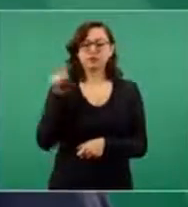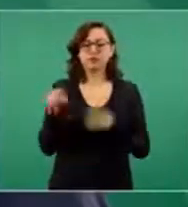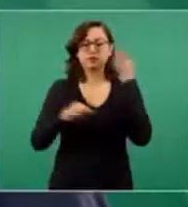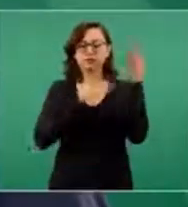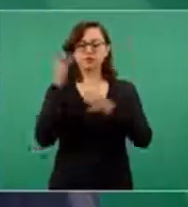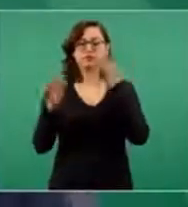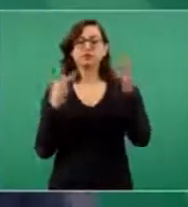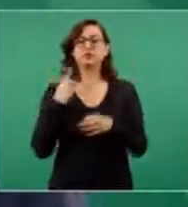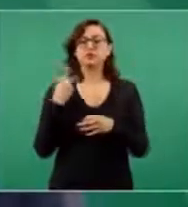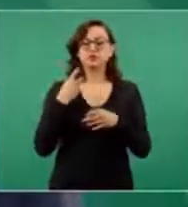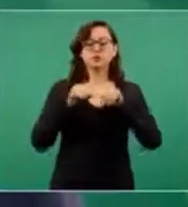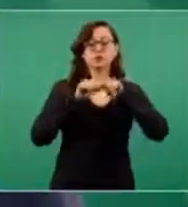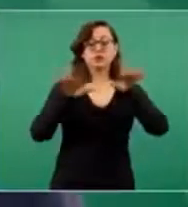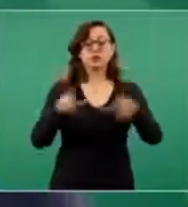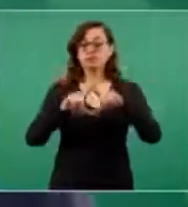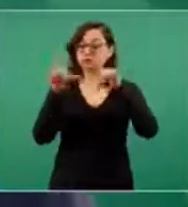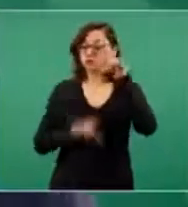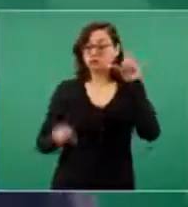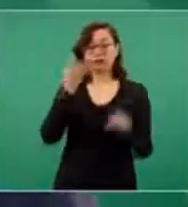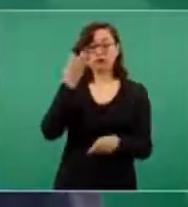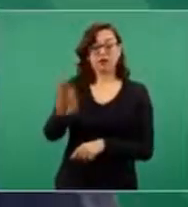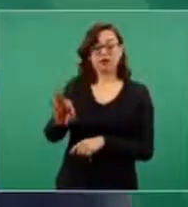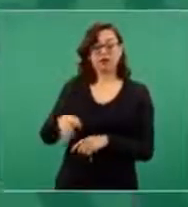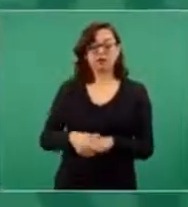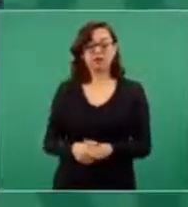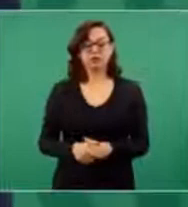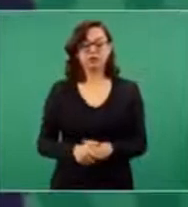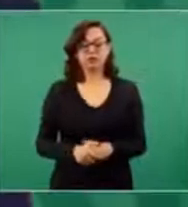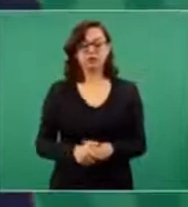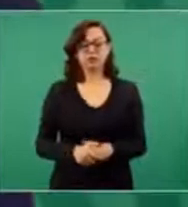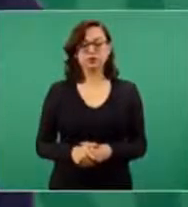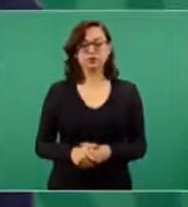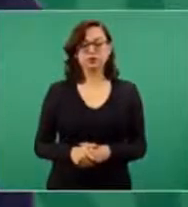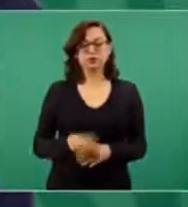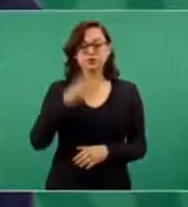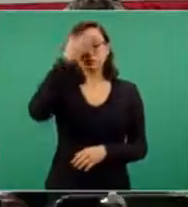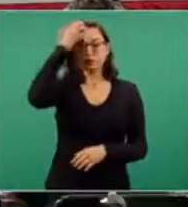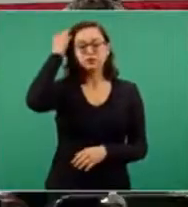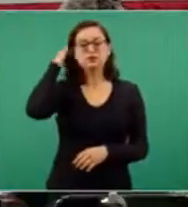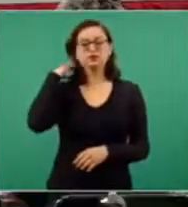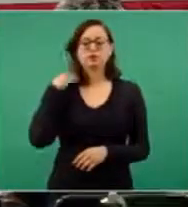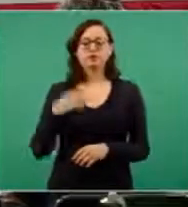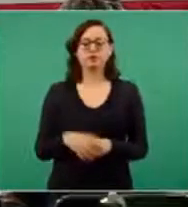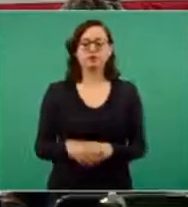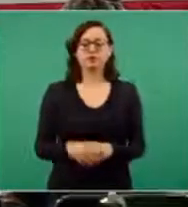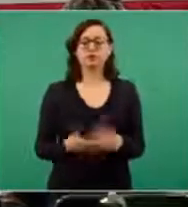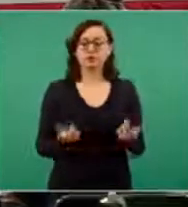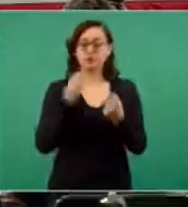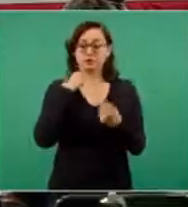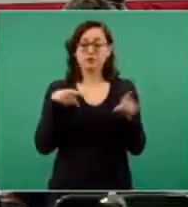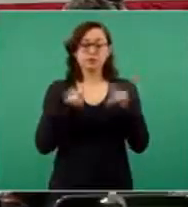políticos, es traición a la patria. Ayer decía que también pudiera ser una especie de injerencia. Claro,